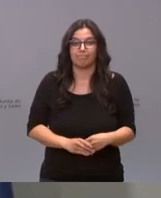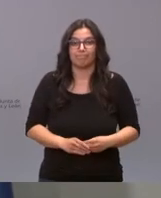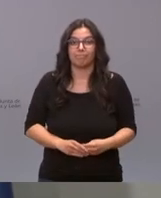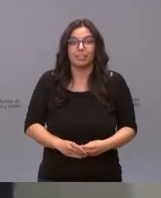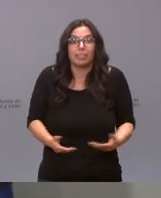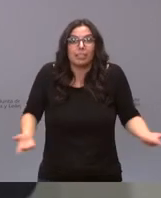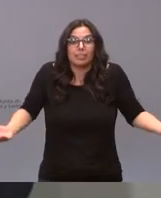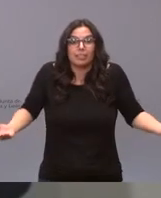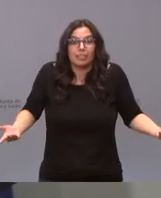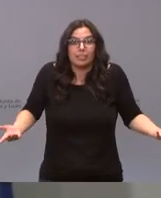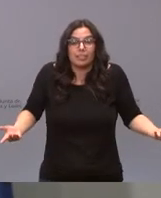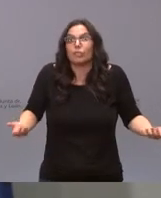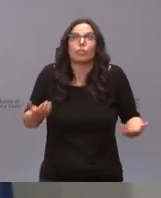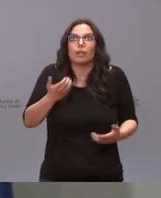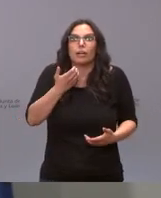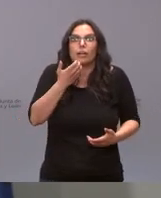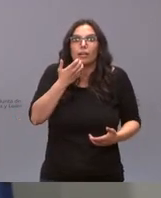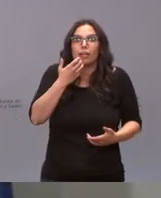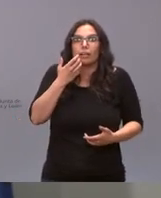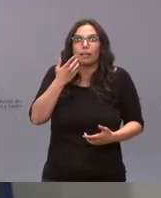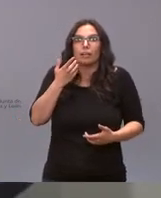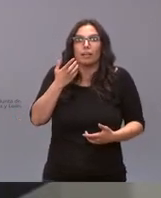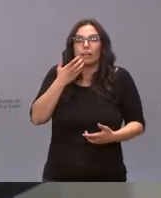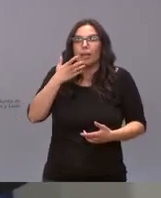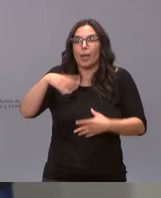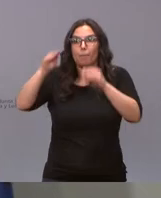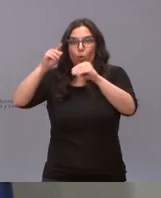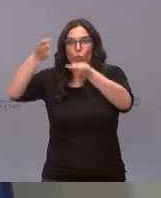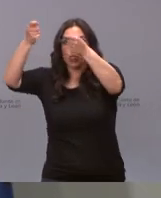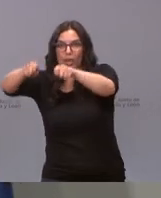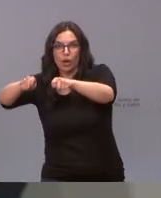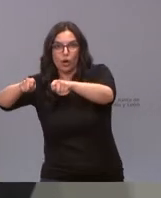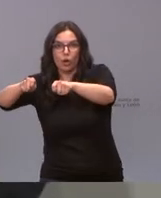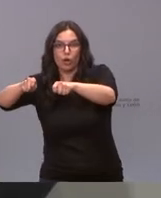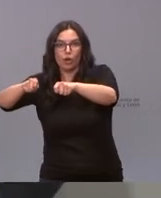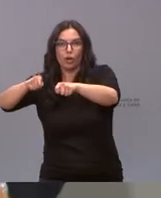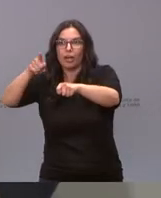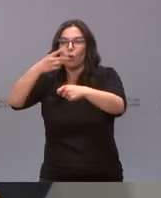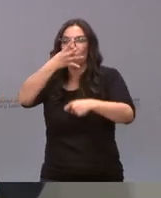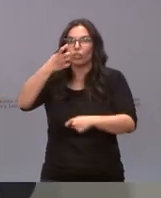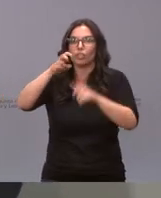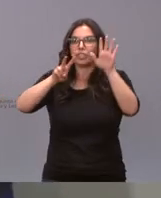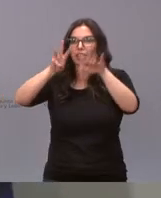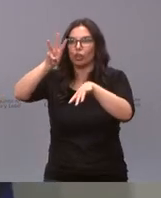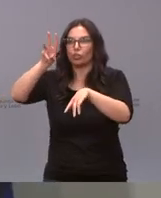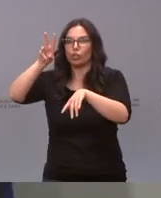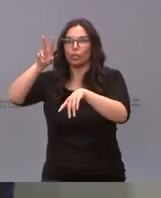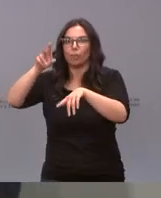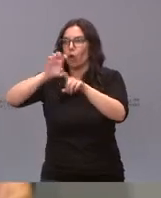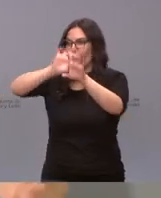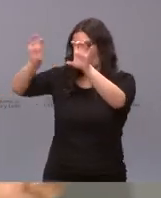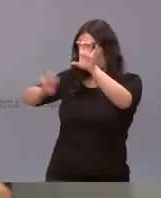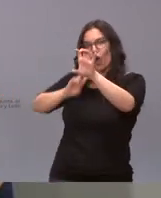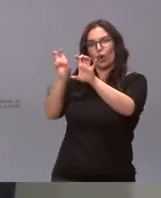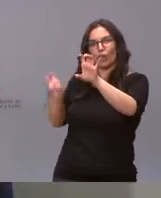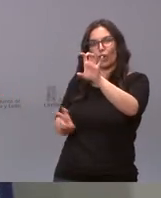ya pero es que por qué lo voy a hacer en Burgos por qué por qué lo voy a hacer en Burgos que tiene 478 el País Vasco y no lo voy a hacer con todas las provincias